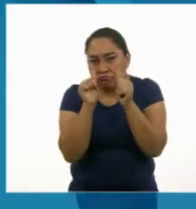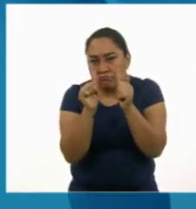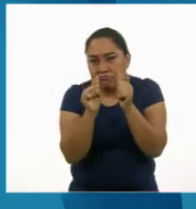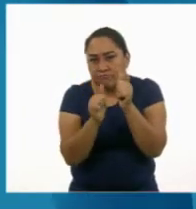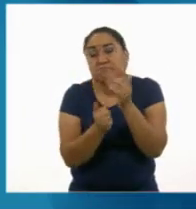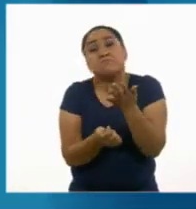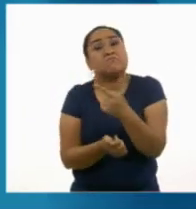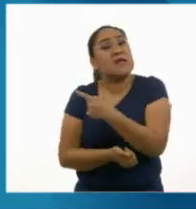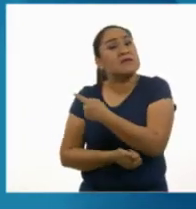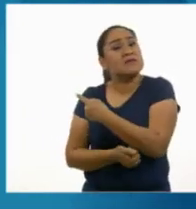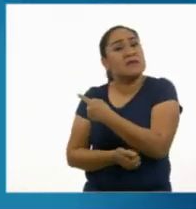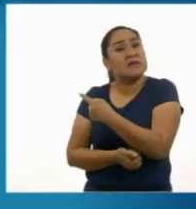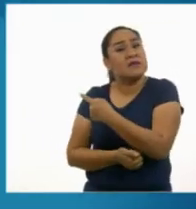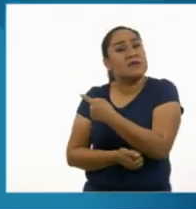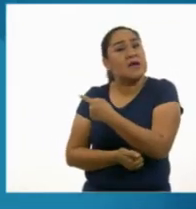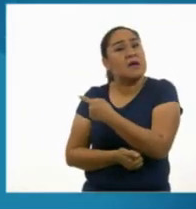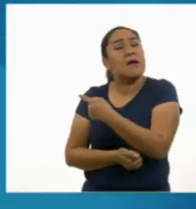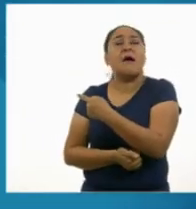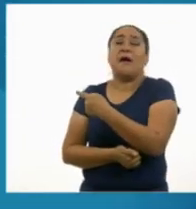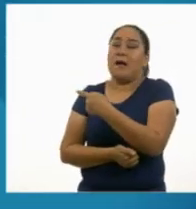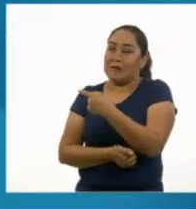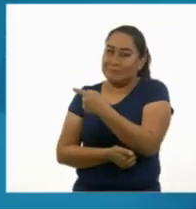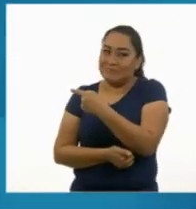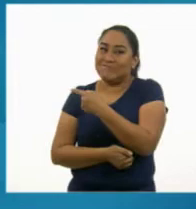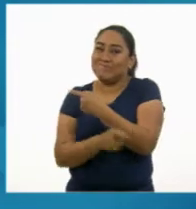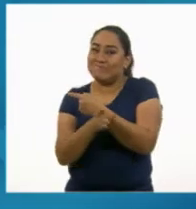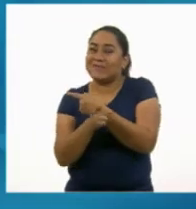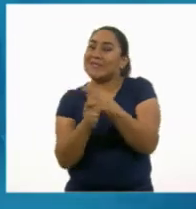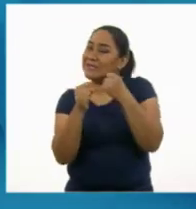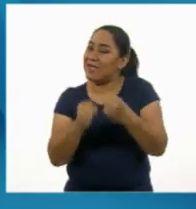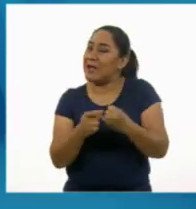¿Qué opinas de esta? Claramente es un estudiante.